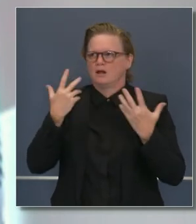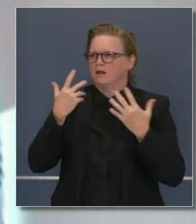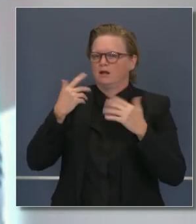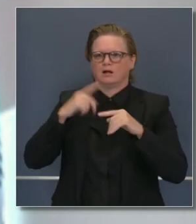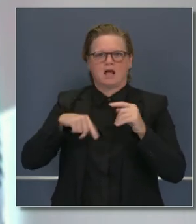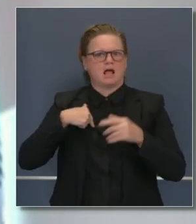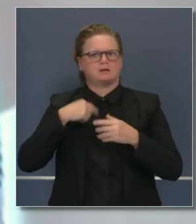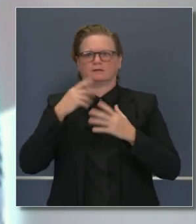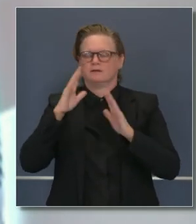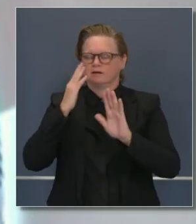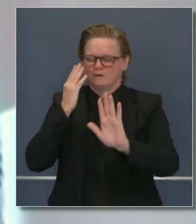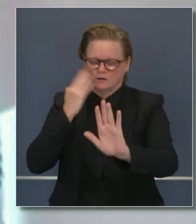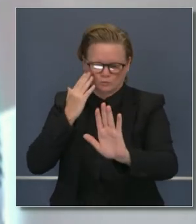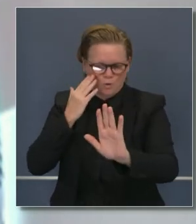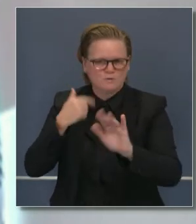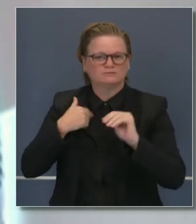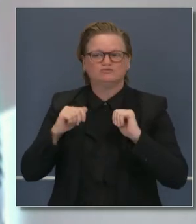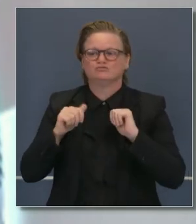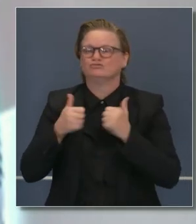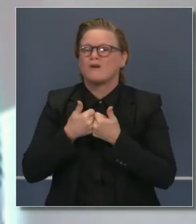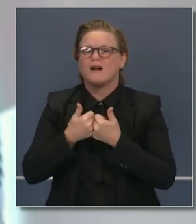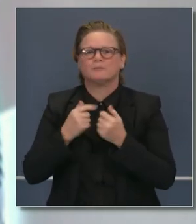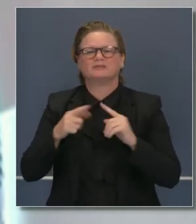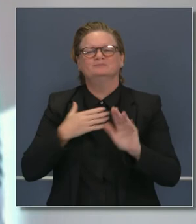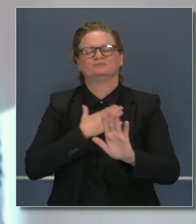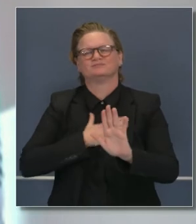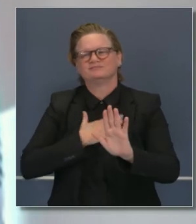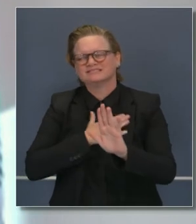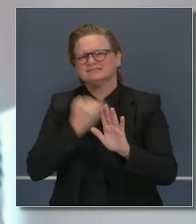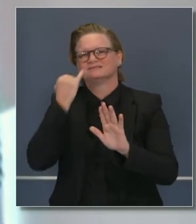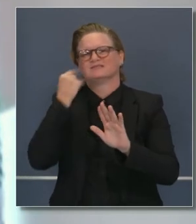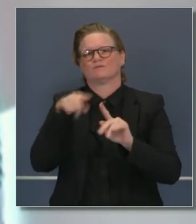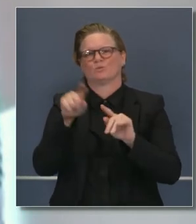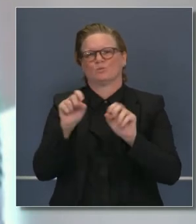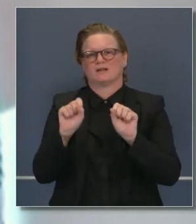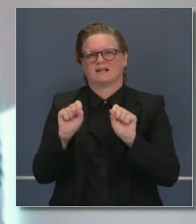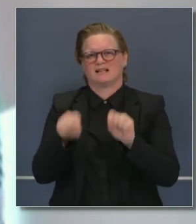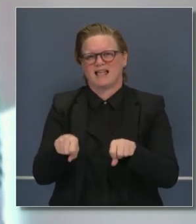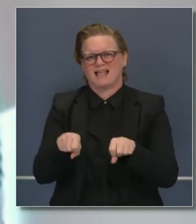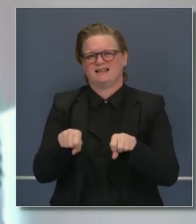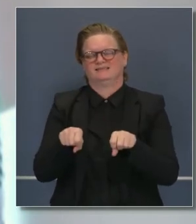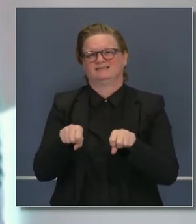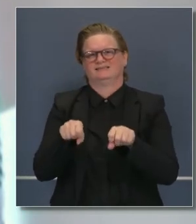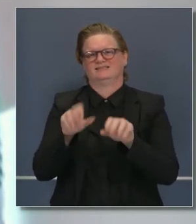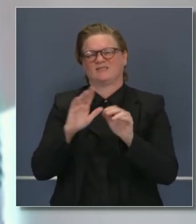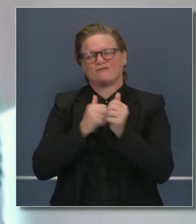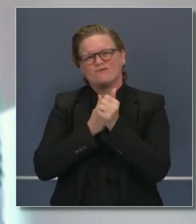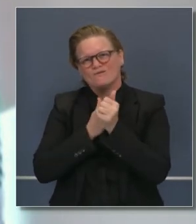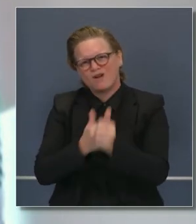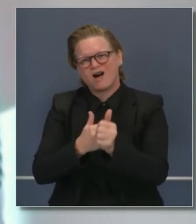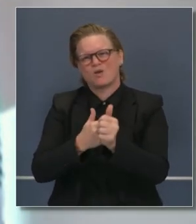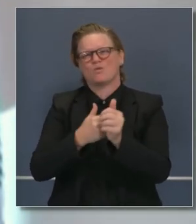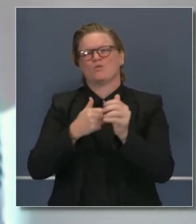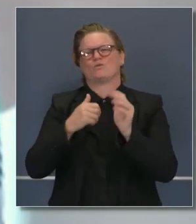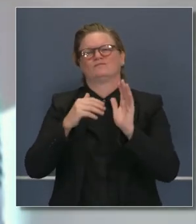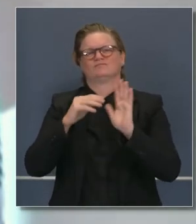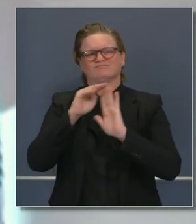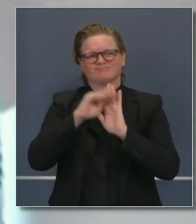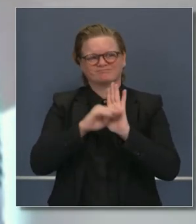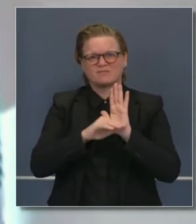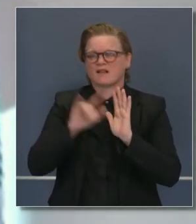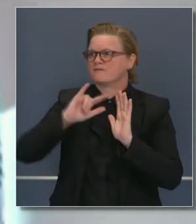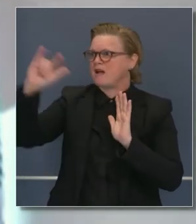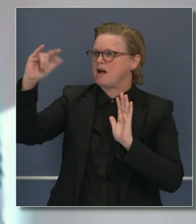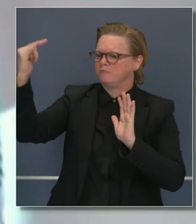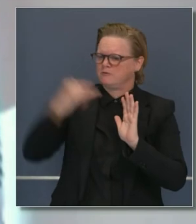verdaderamente retos, pero necesitamos que los californianos consideren hacerlo, y que sigan haciéndolo completamente.